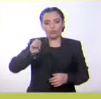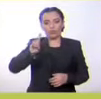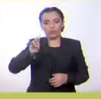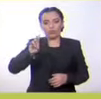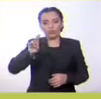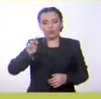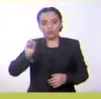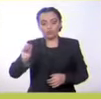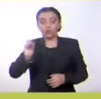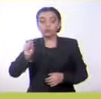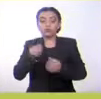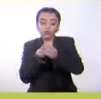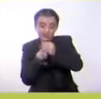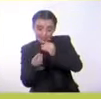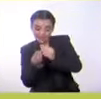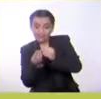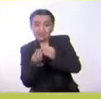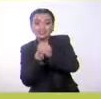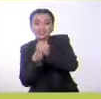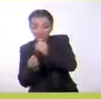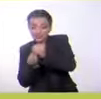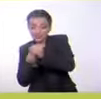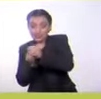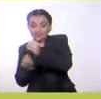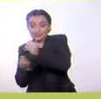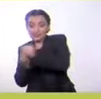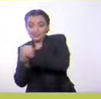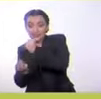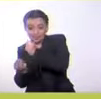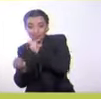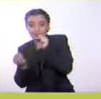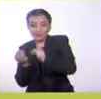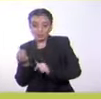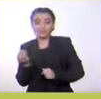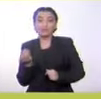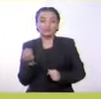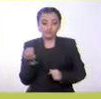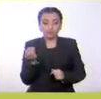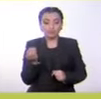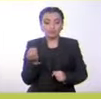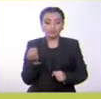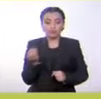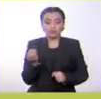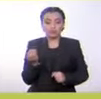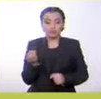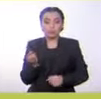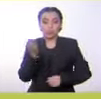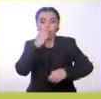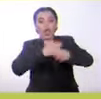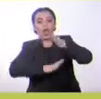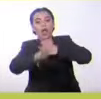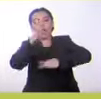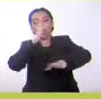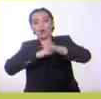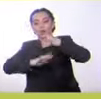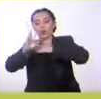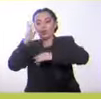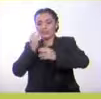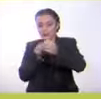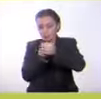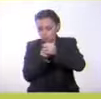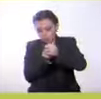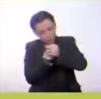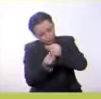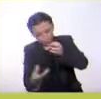huevos, es decir, son ovíparos, y liberan al agua una enorme cantidad de